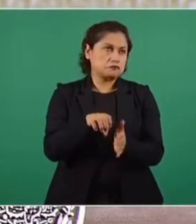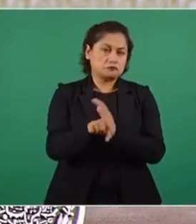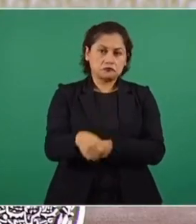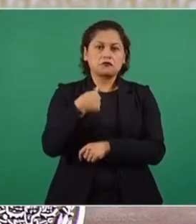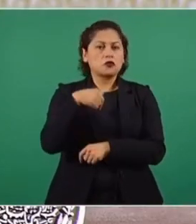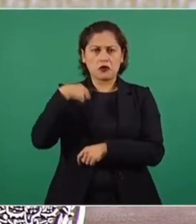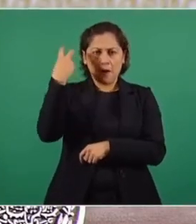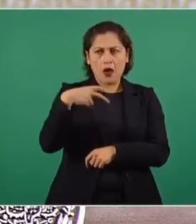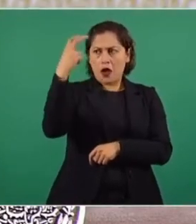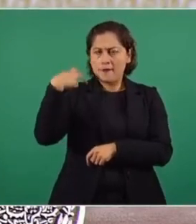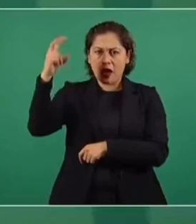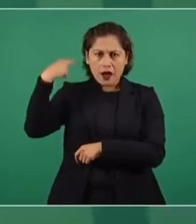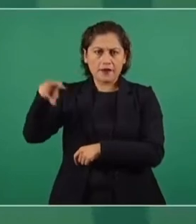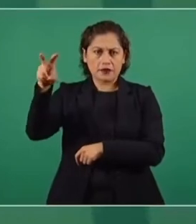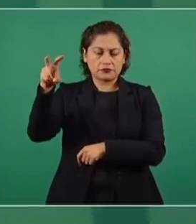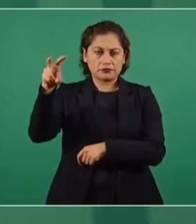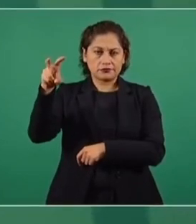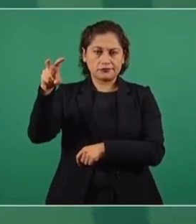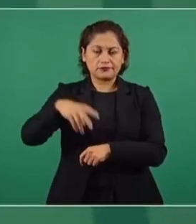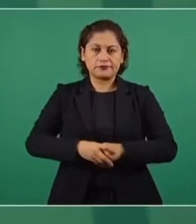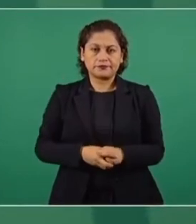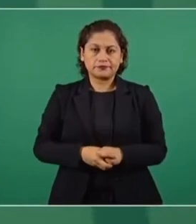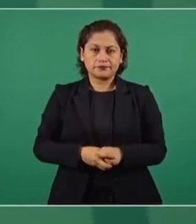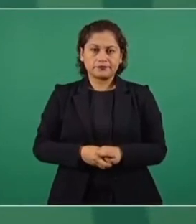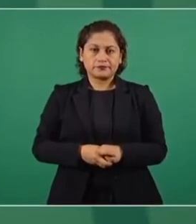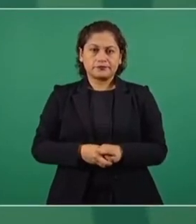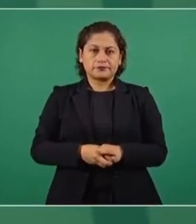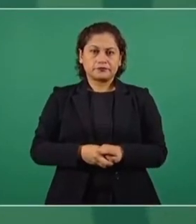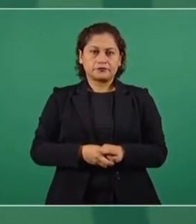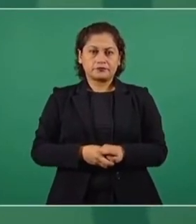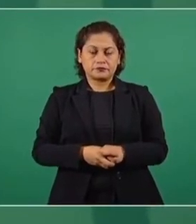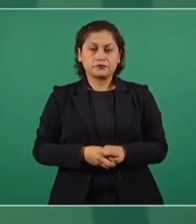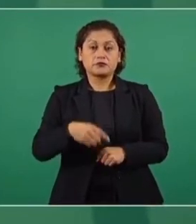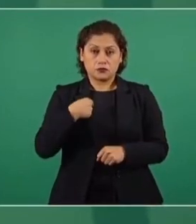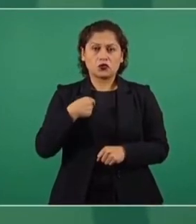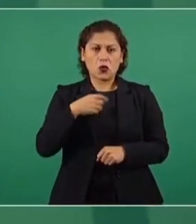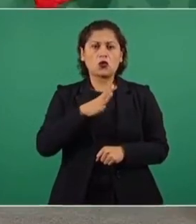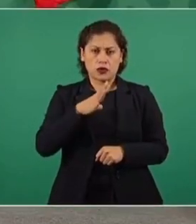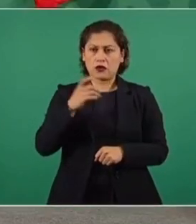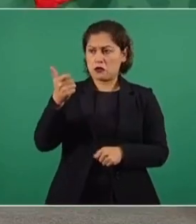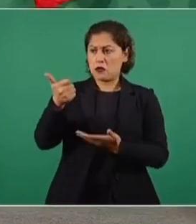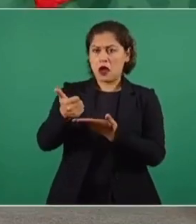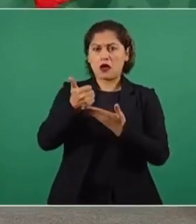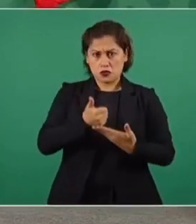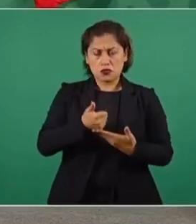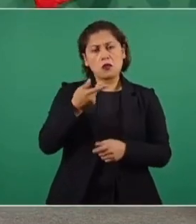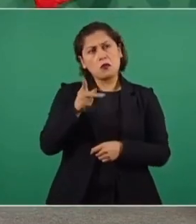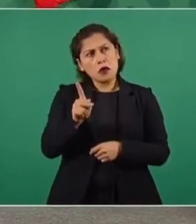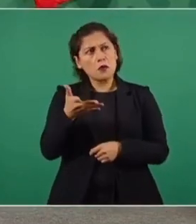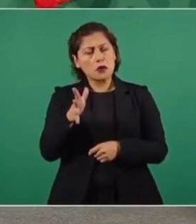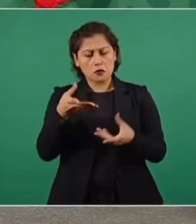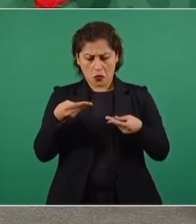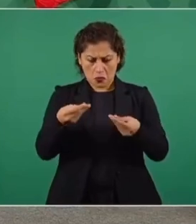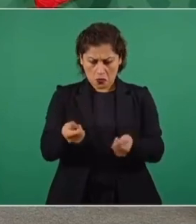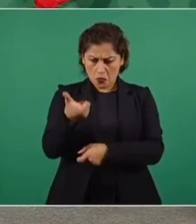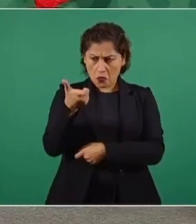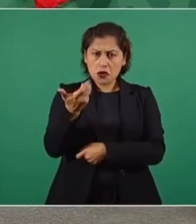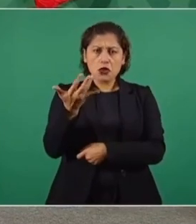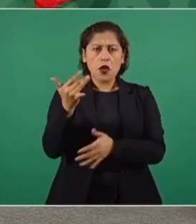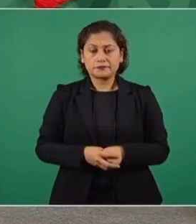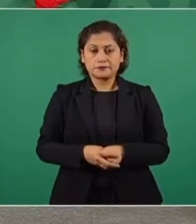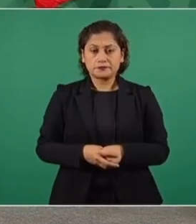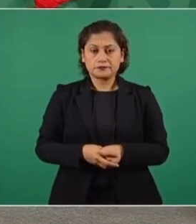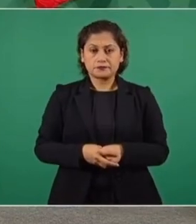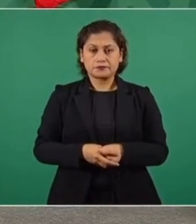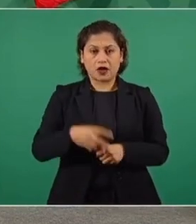todos los fines de semana y con todo y la ayudantía debemos gastar en pasaje como 50 mil